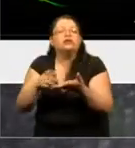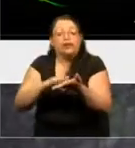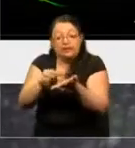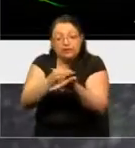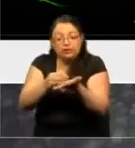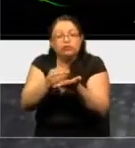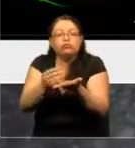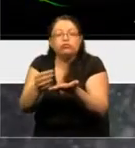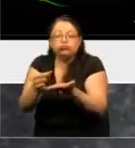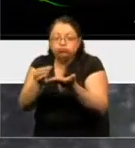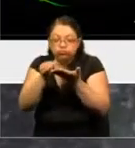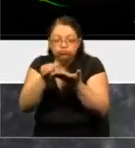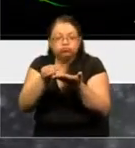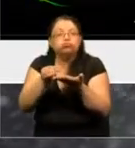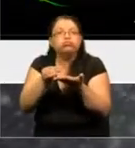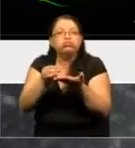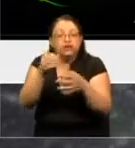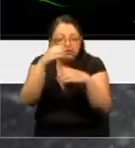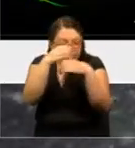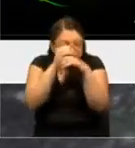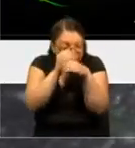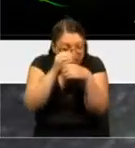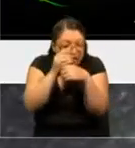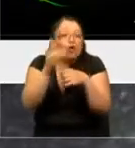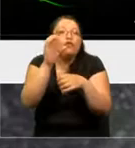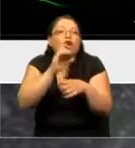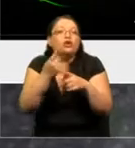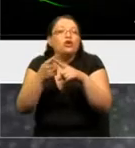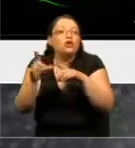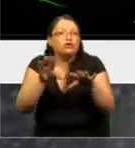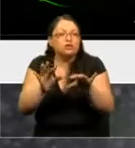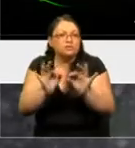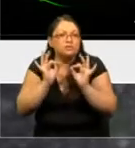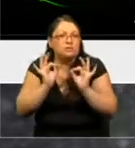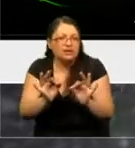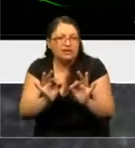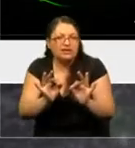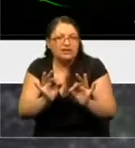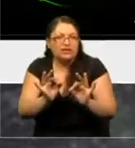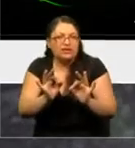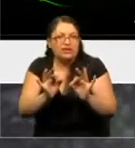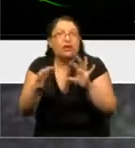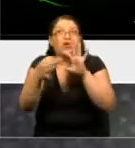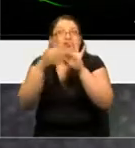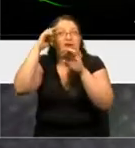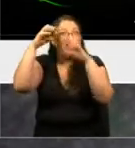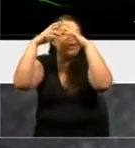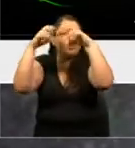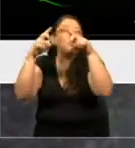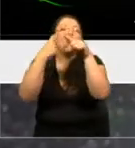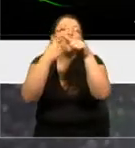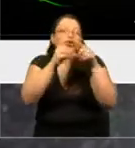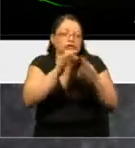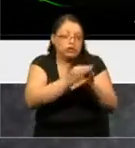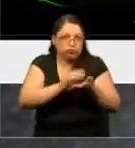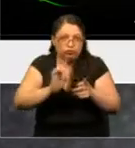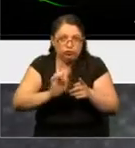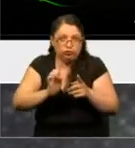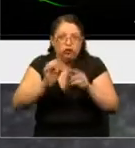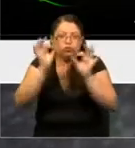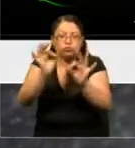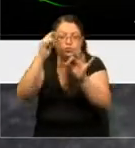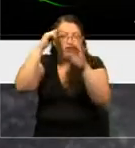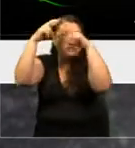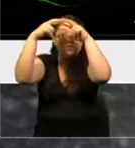las mira buscando otros marcadores que son específicos de neuronas y no de otro tipo celular, uno encuentra que